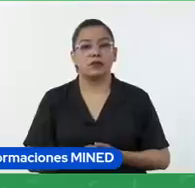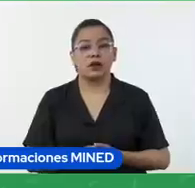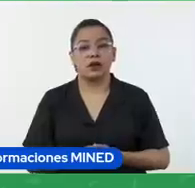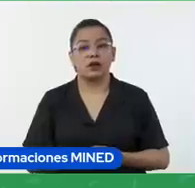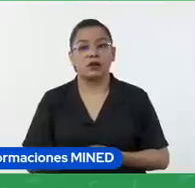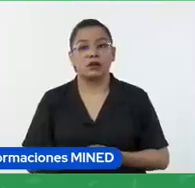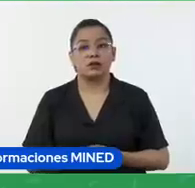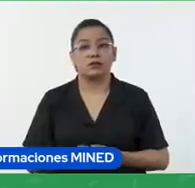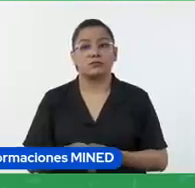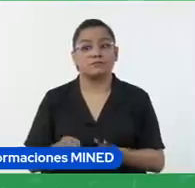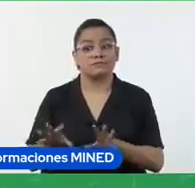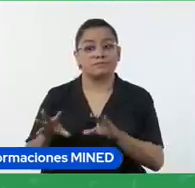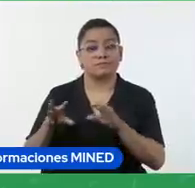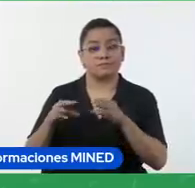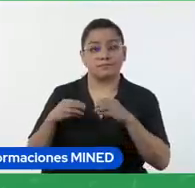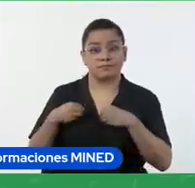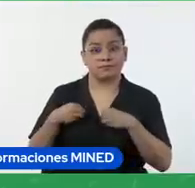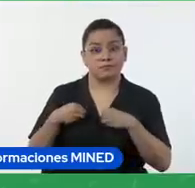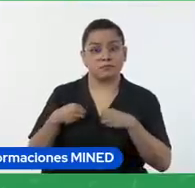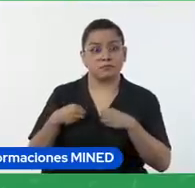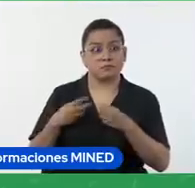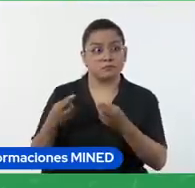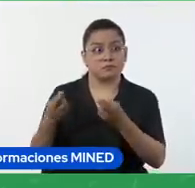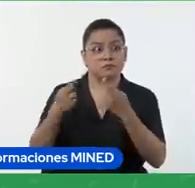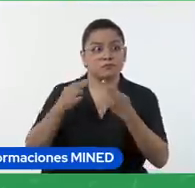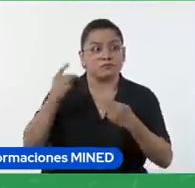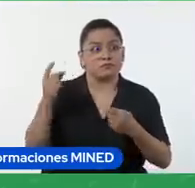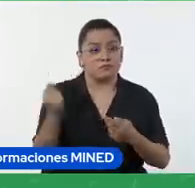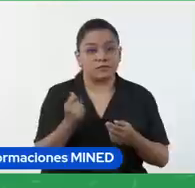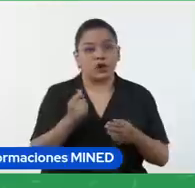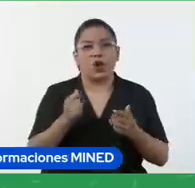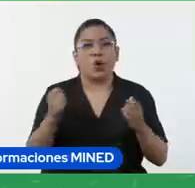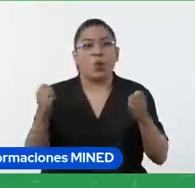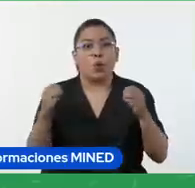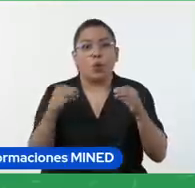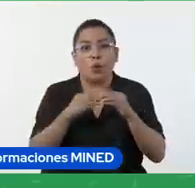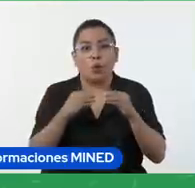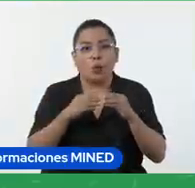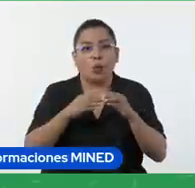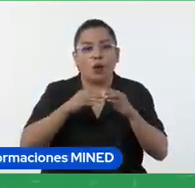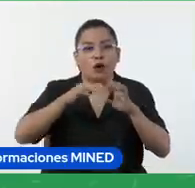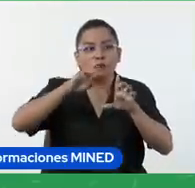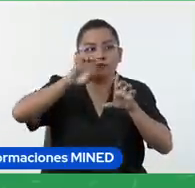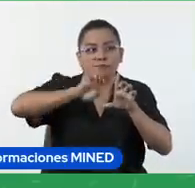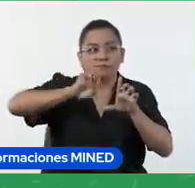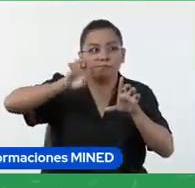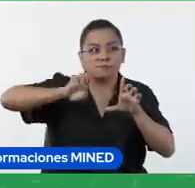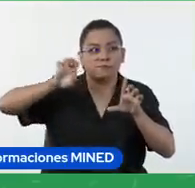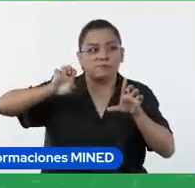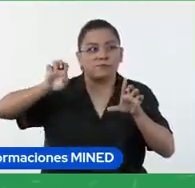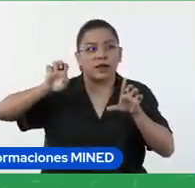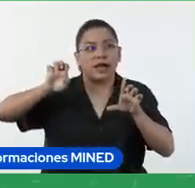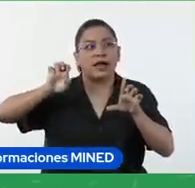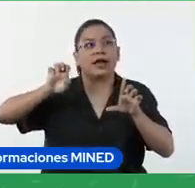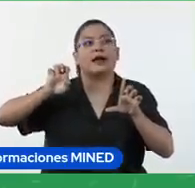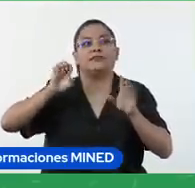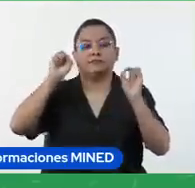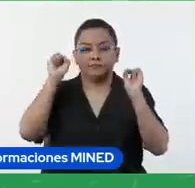automática junto con la estadística entonces también vamos a poder